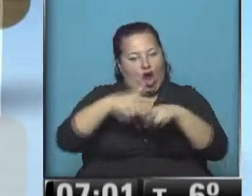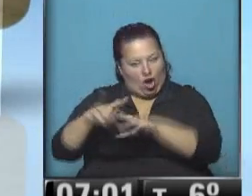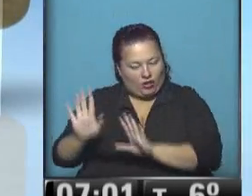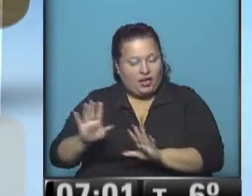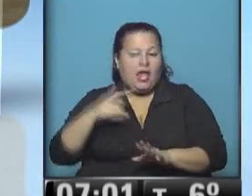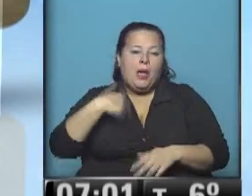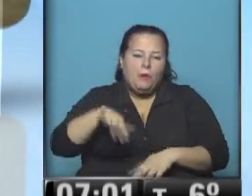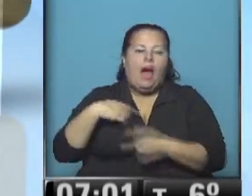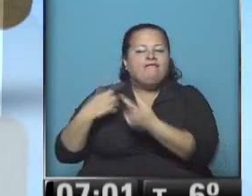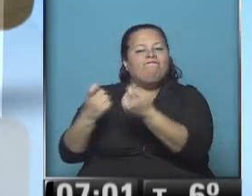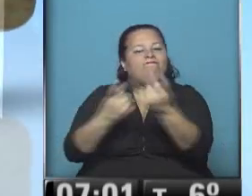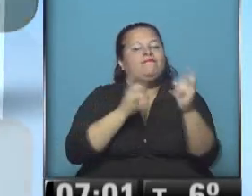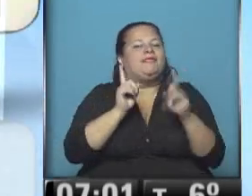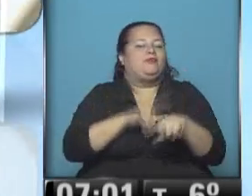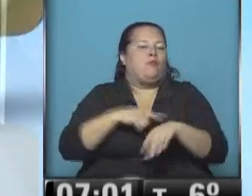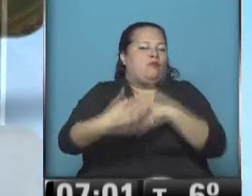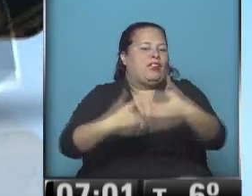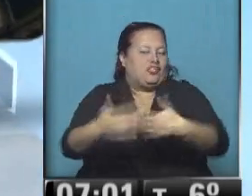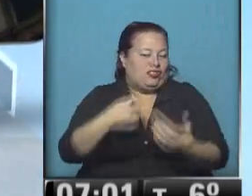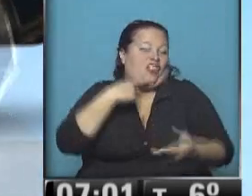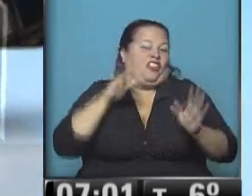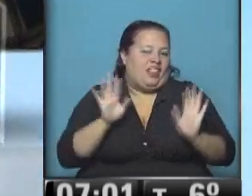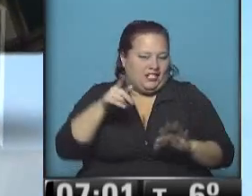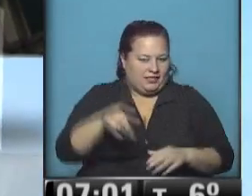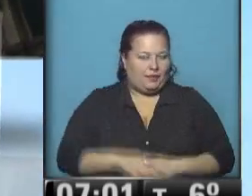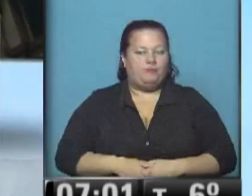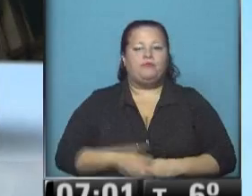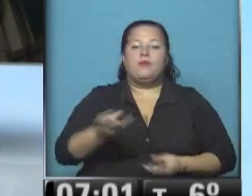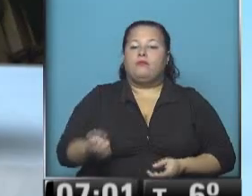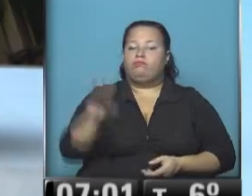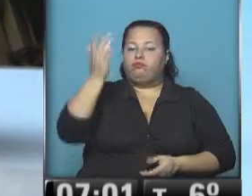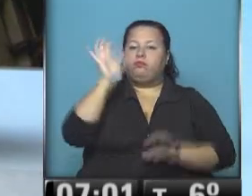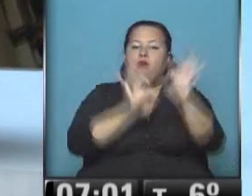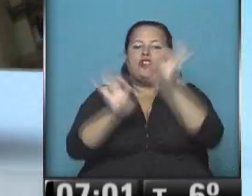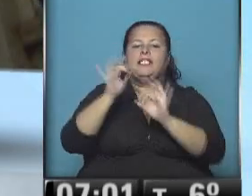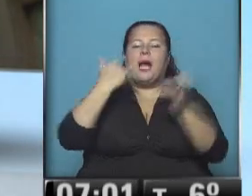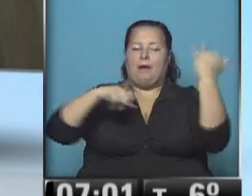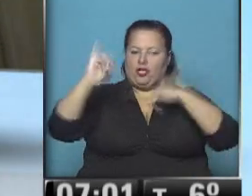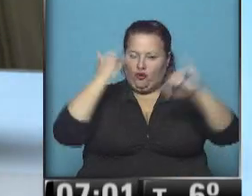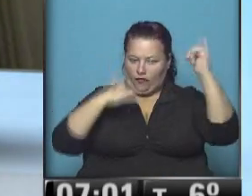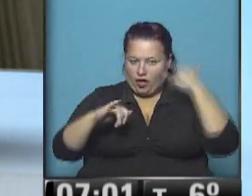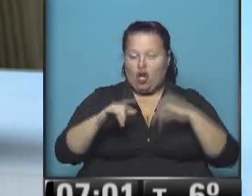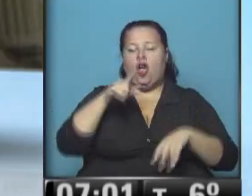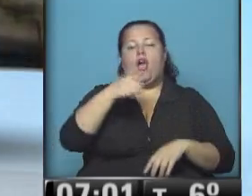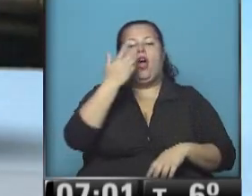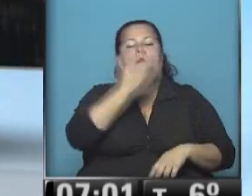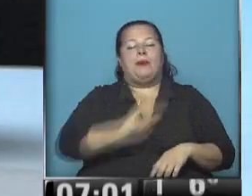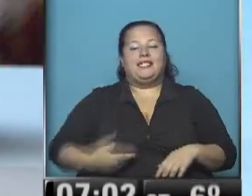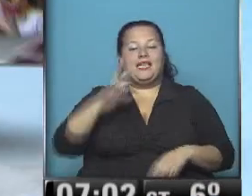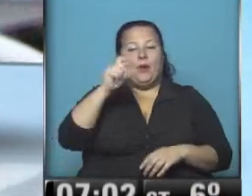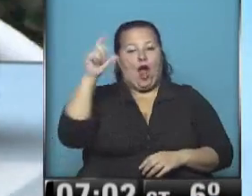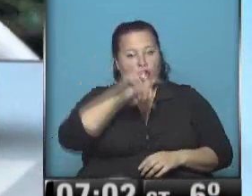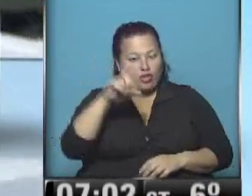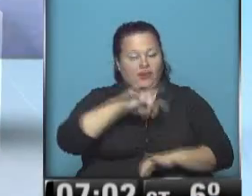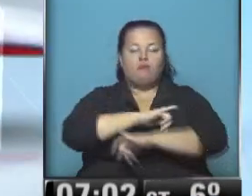Uno va aprendiendo sobre la marcha, argumentó. Suben las tasas de los plazos fijos. El titular del Banco